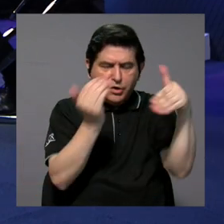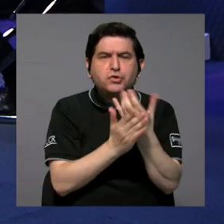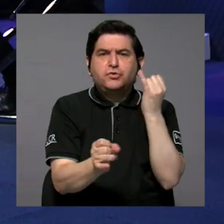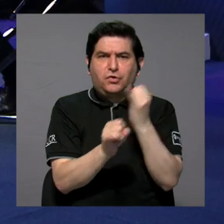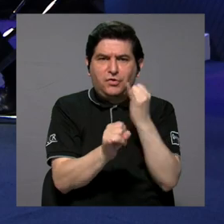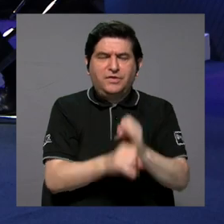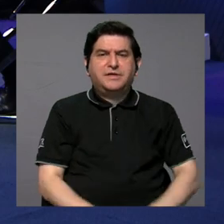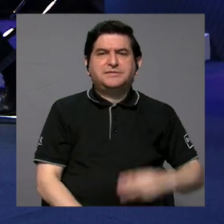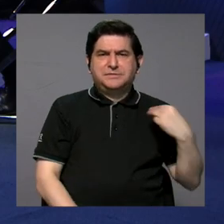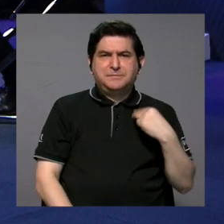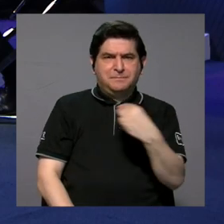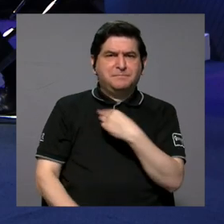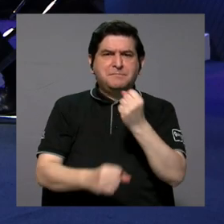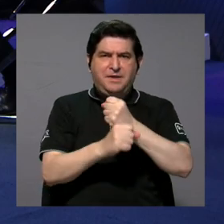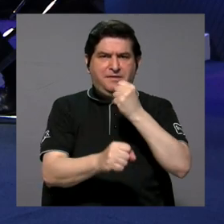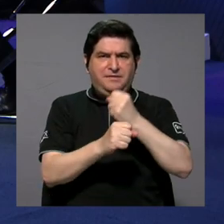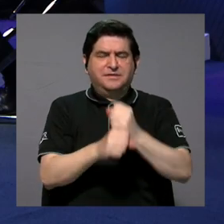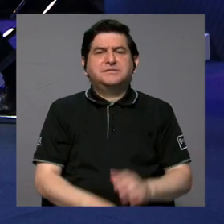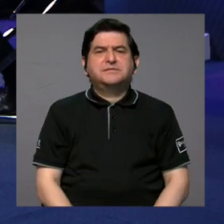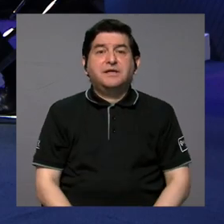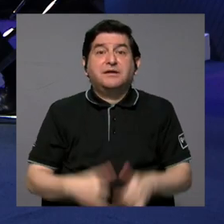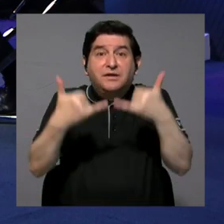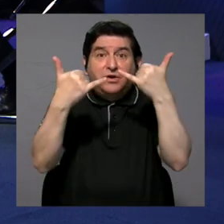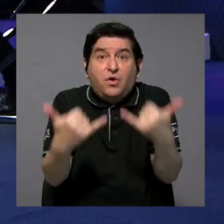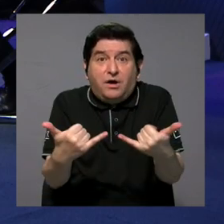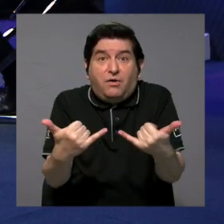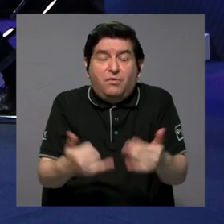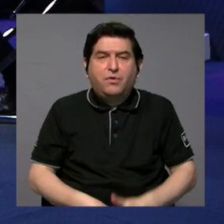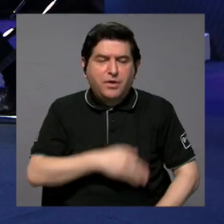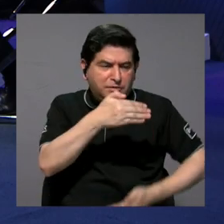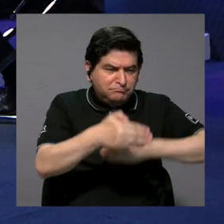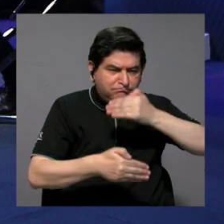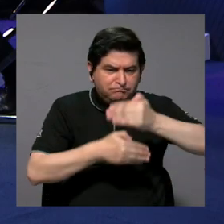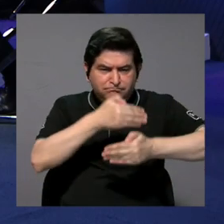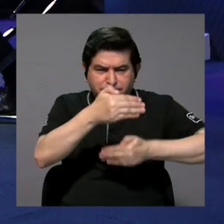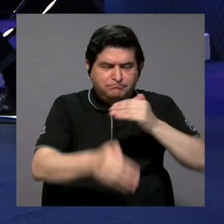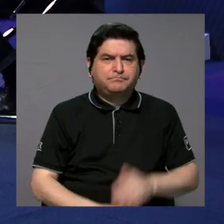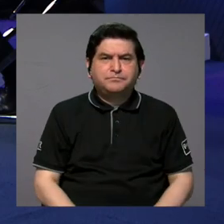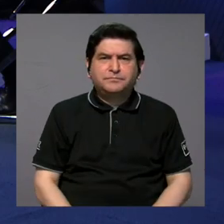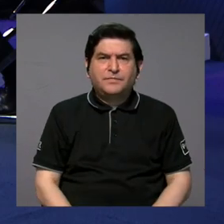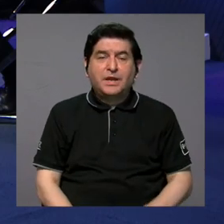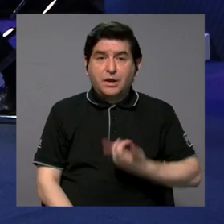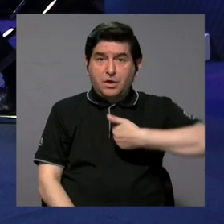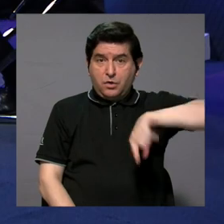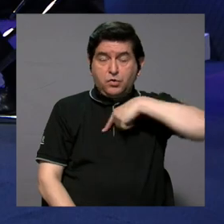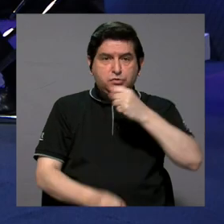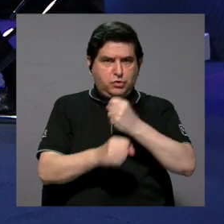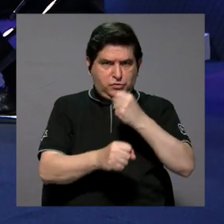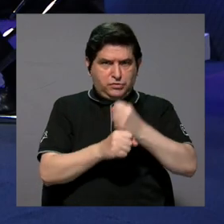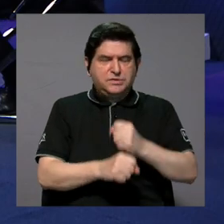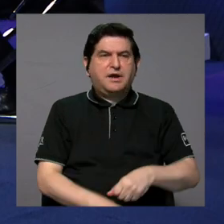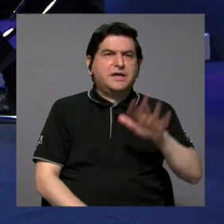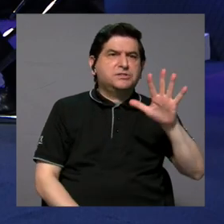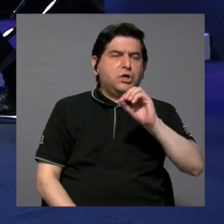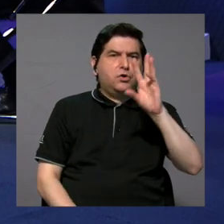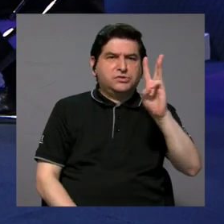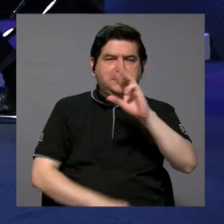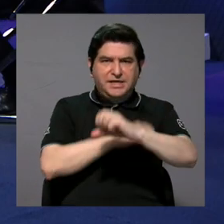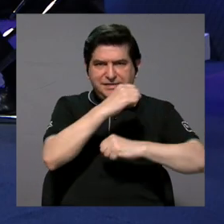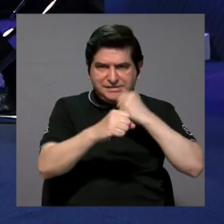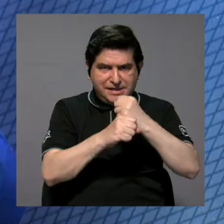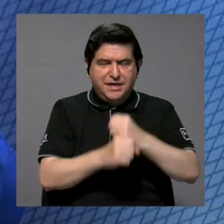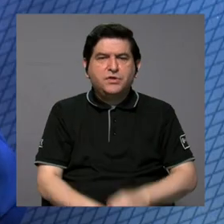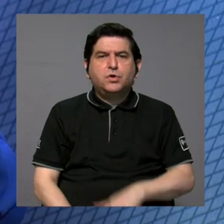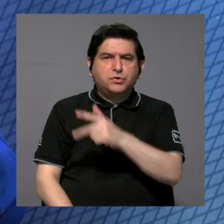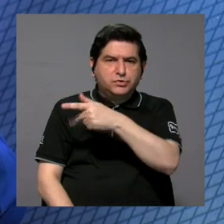las entidades, con el Ministerio de Trabajo, ¿verdad?, estamos ahora todo en un proceso de ver cómo hemos venido trabajando cinco o seis años con Tarena Sin